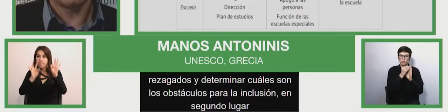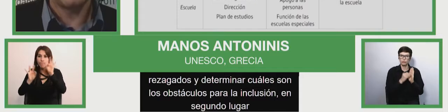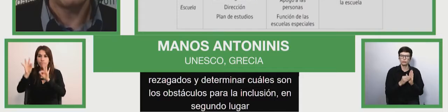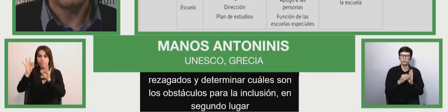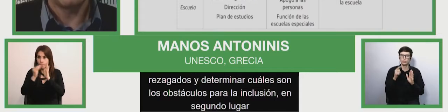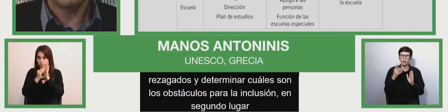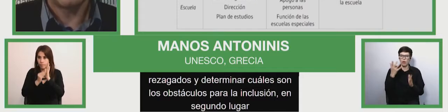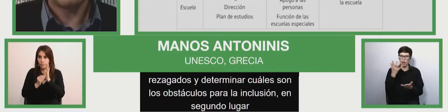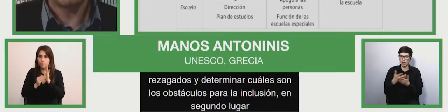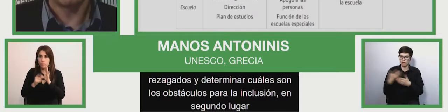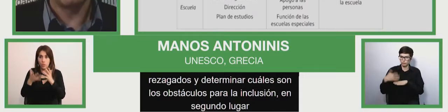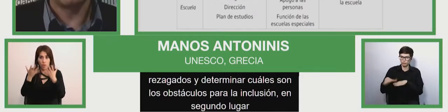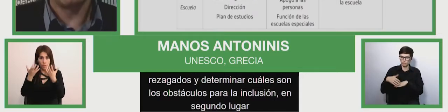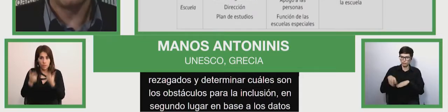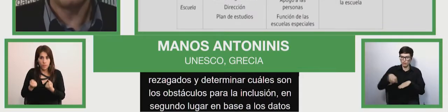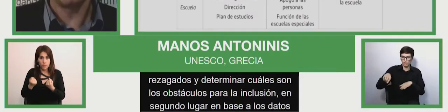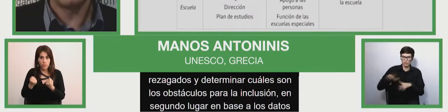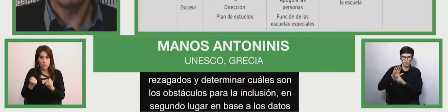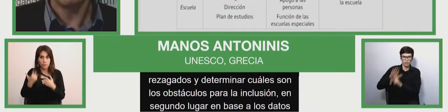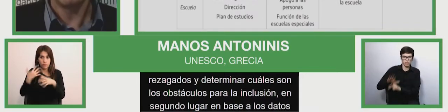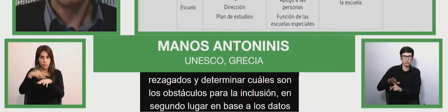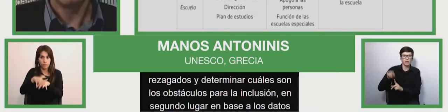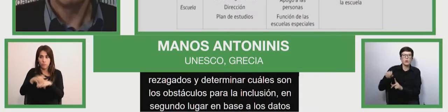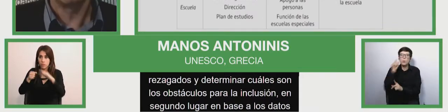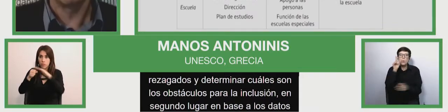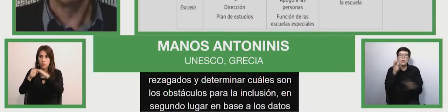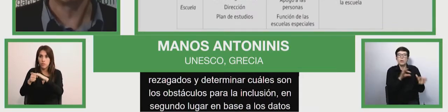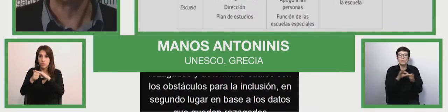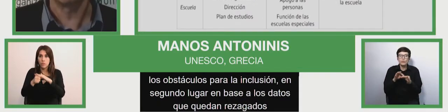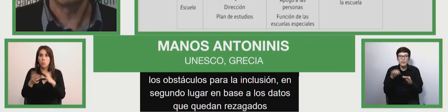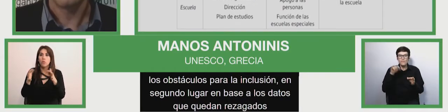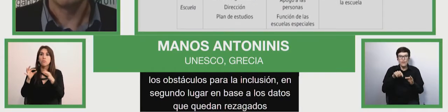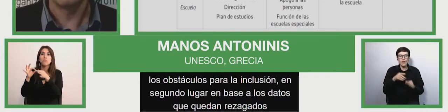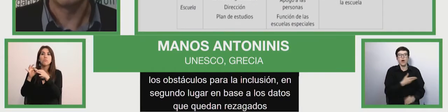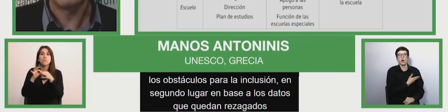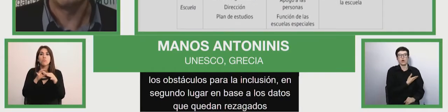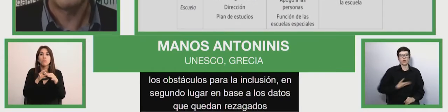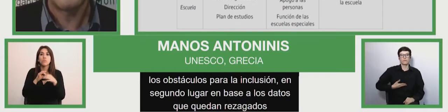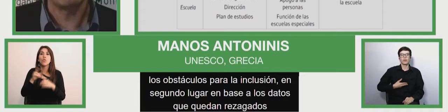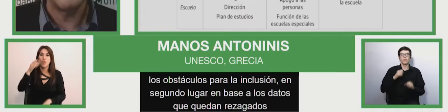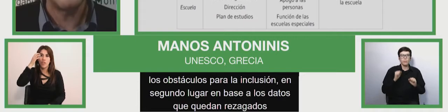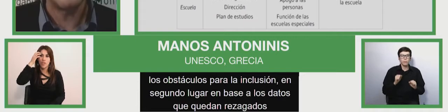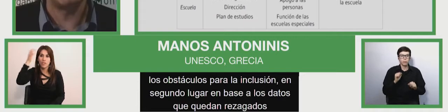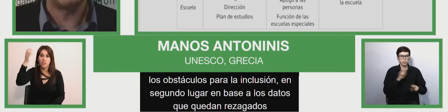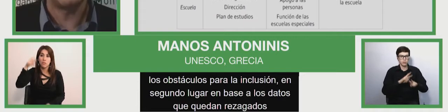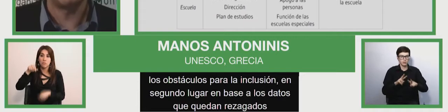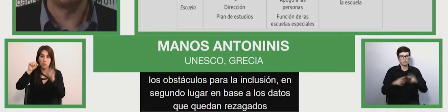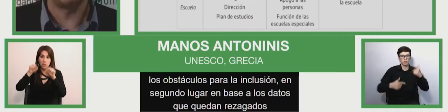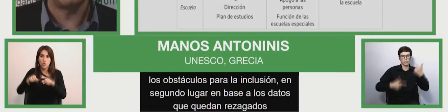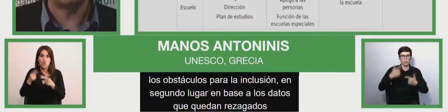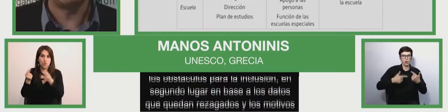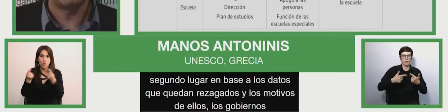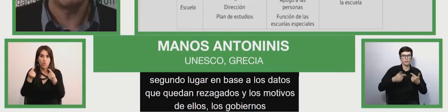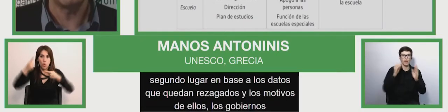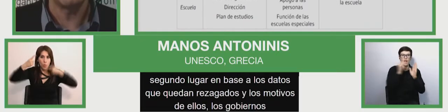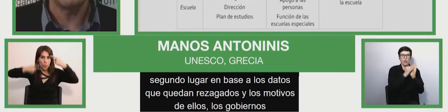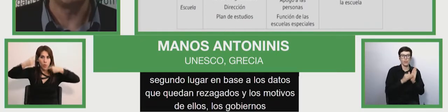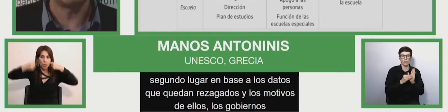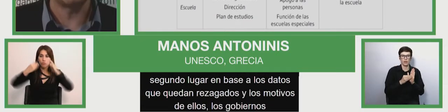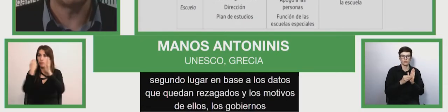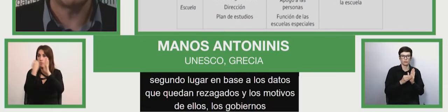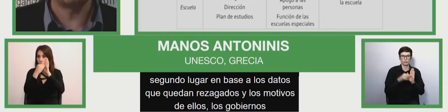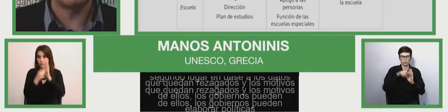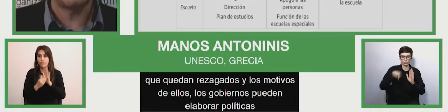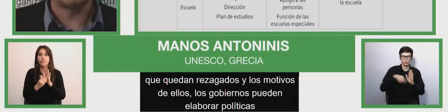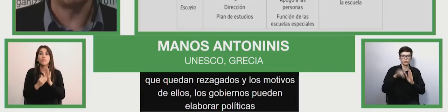quedan rezagados y los motivos de ello, los gobiernos pueden elaborar políticas basadas en datos empíricos y